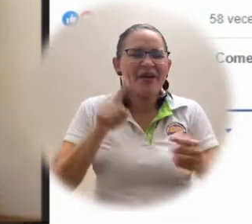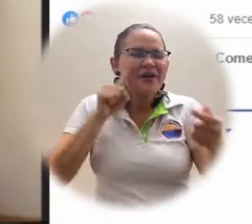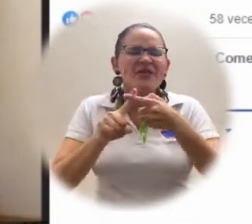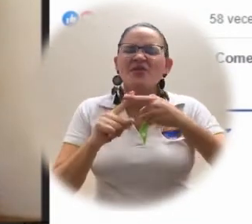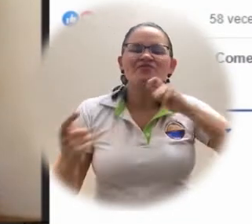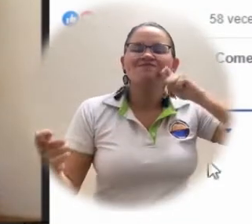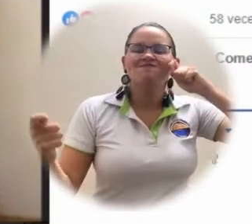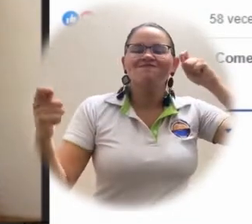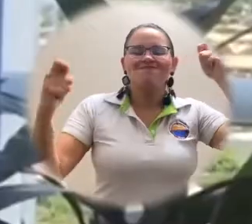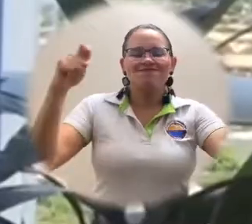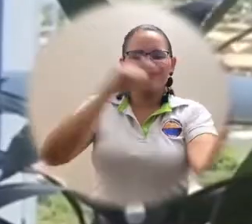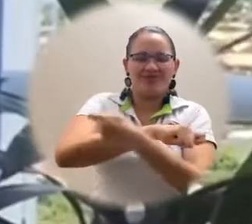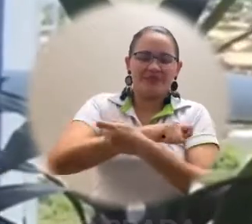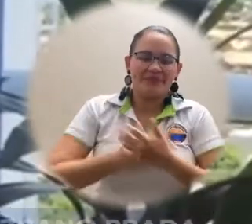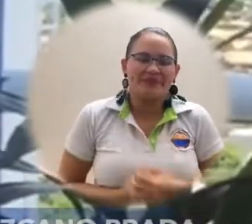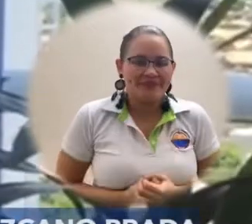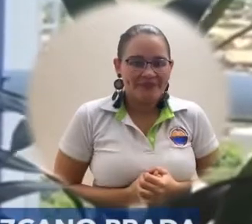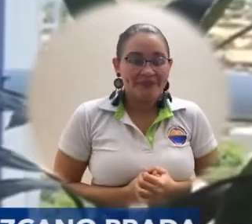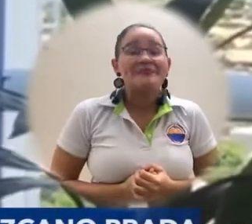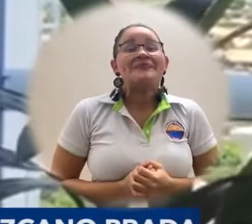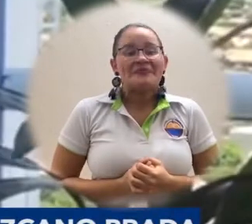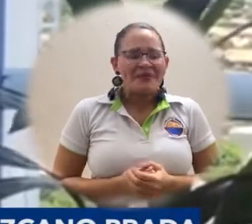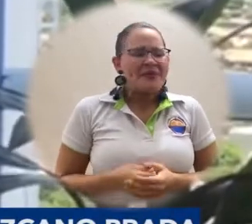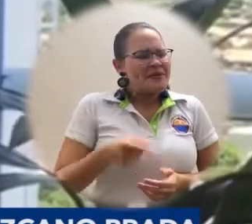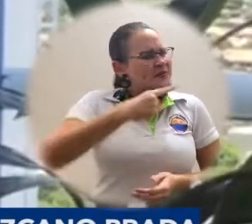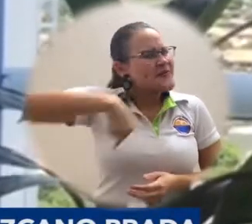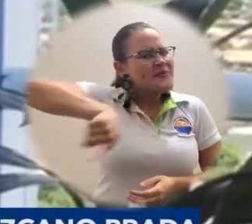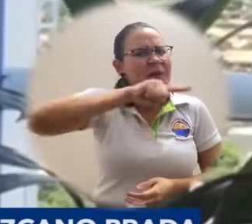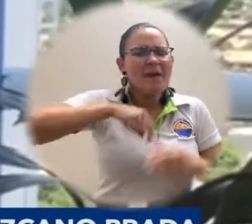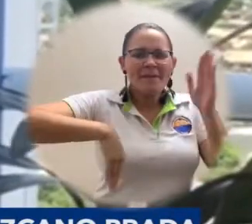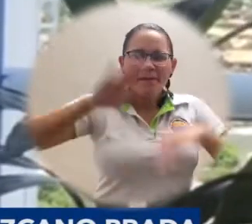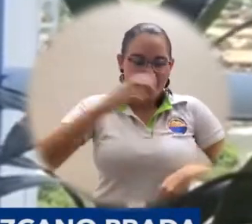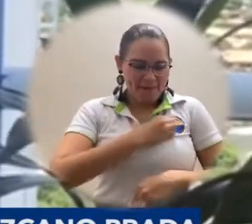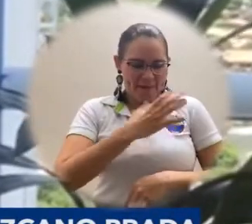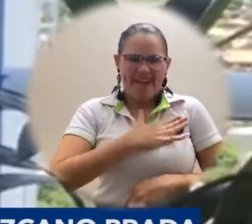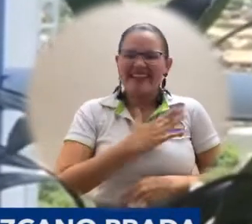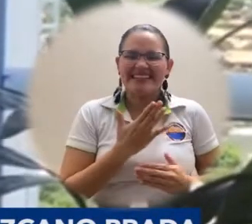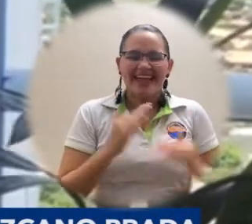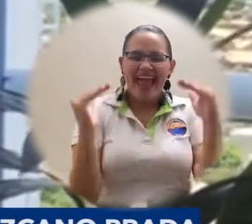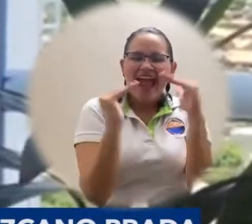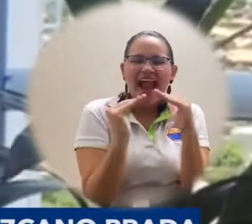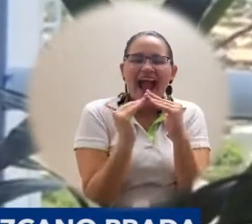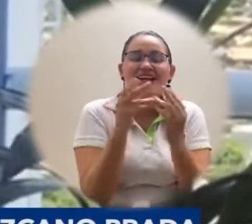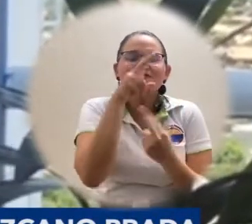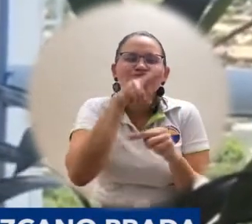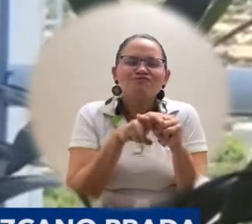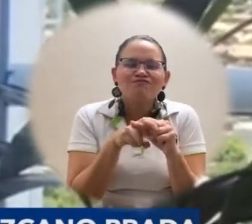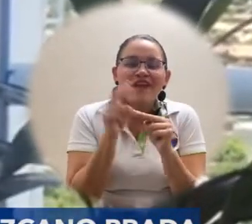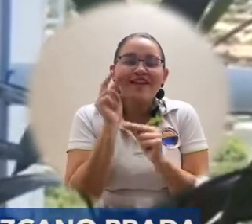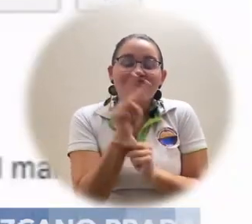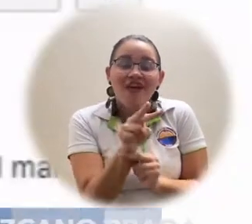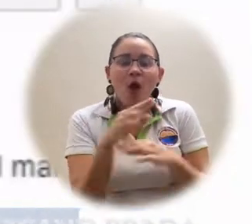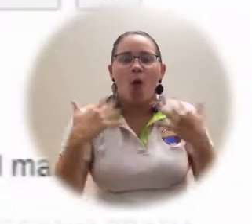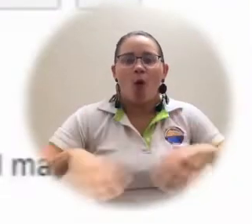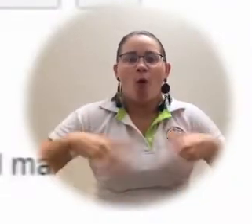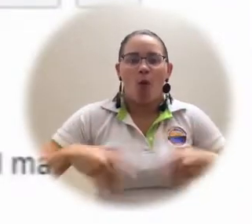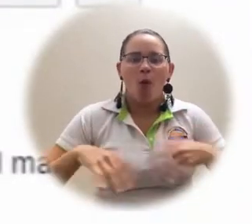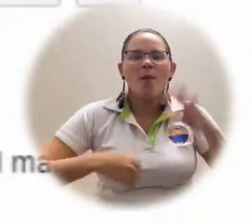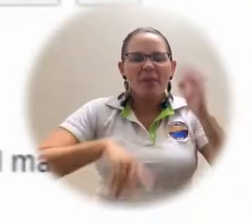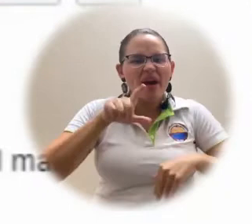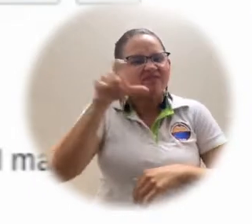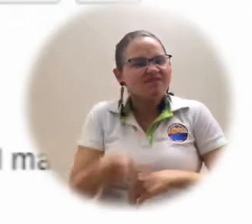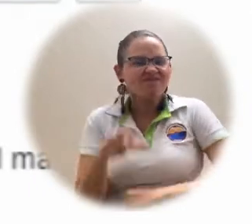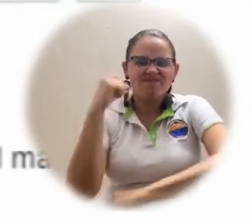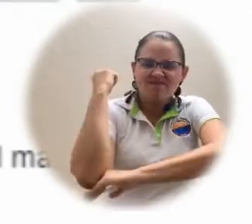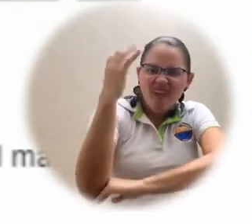transformación. Tuvimos la oportunidad en nuestras casas de disfrutar de la charla del doctor Gunther Pauli, que nos compartió sus